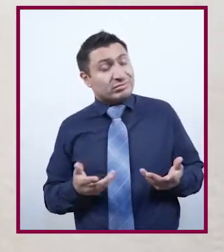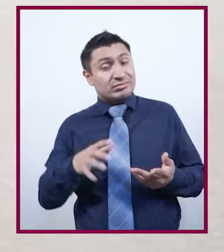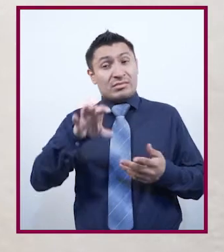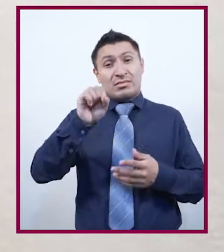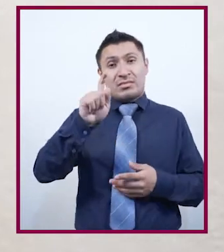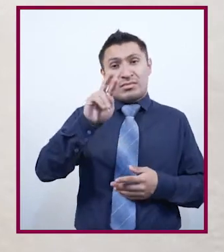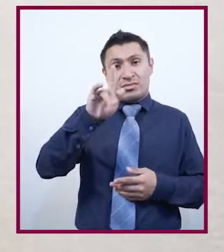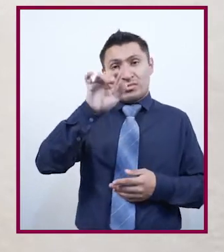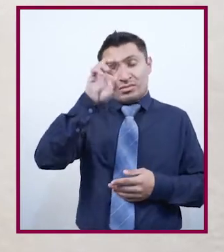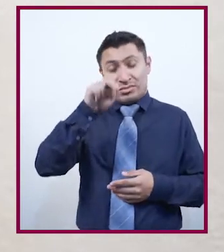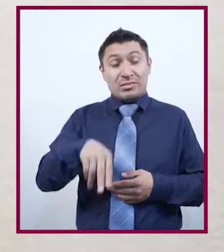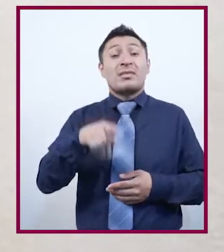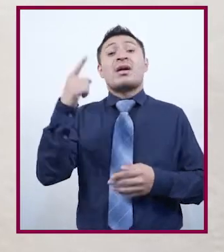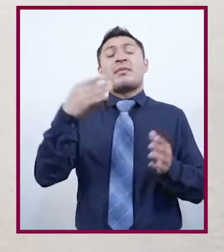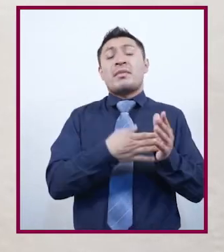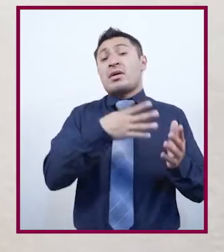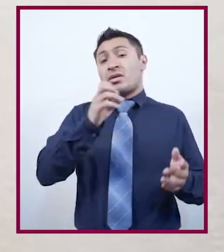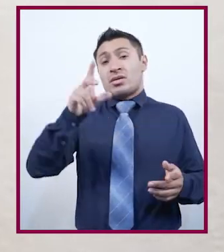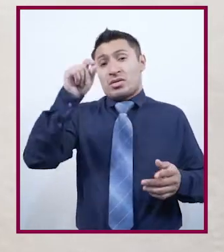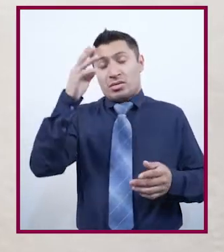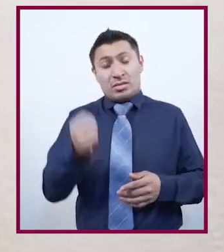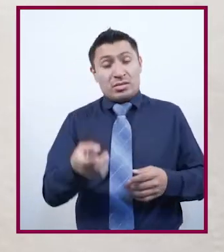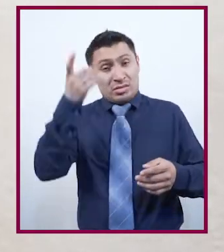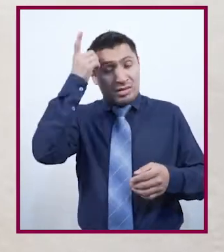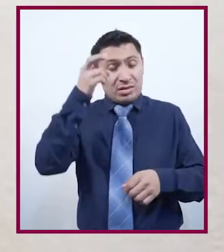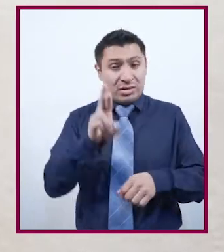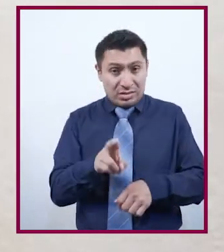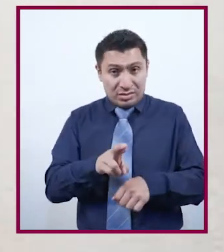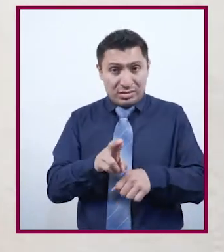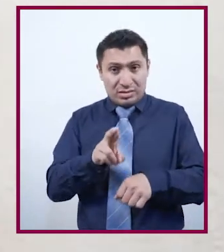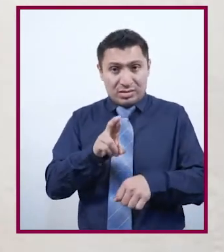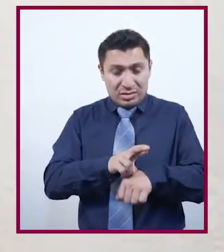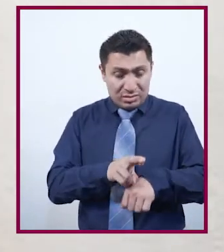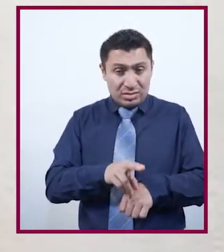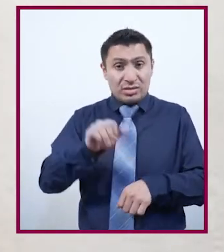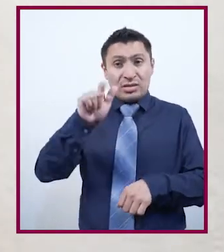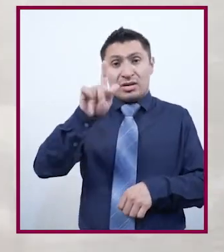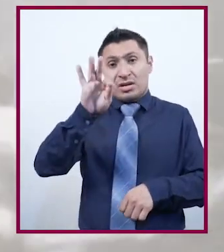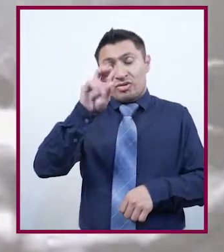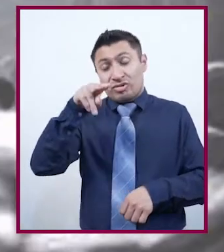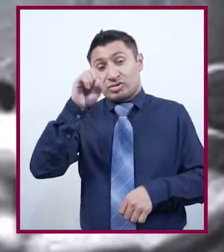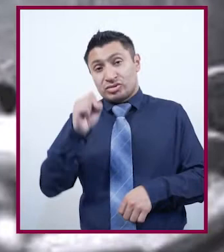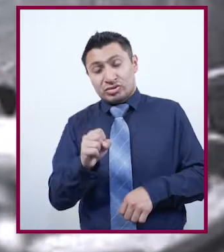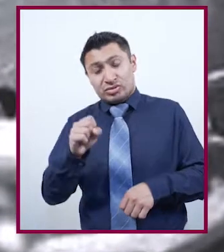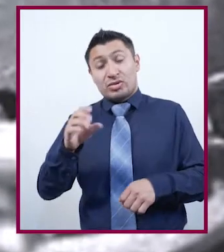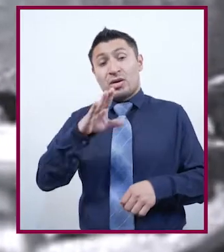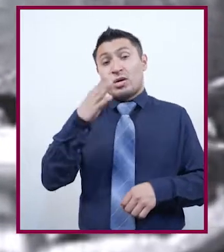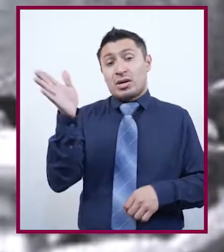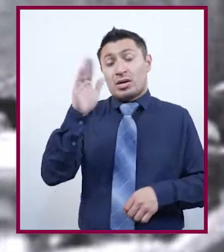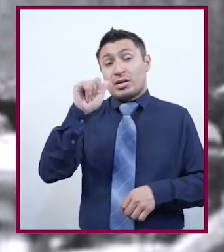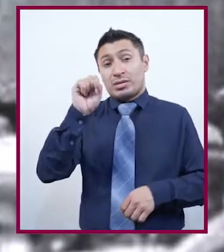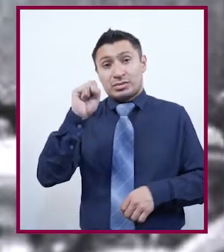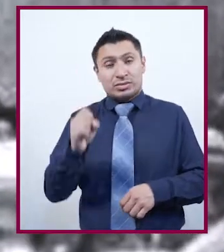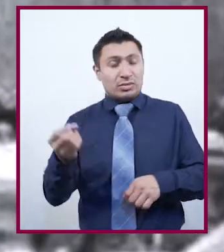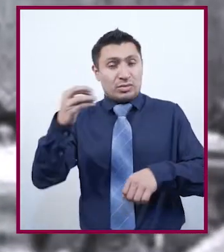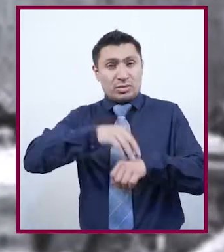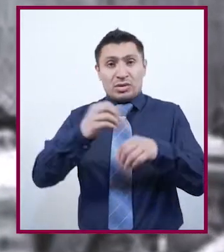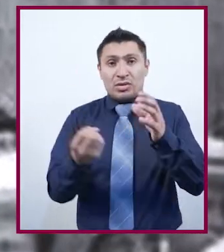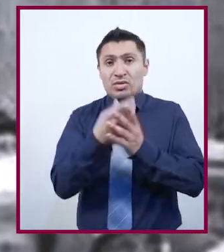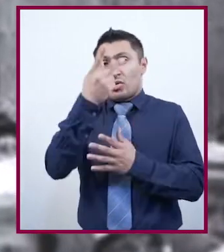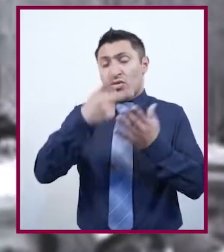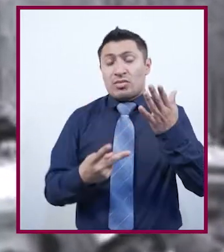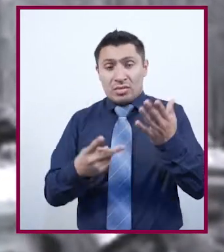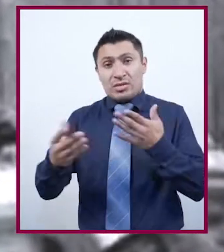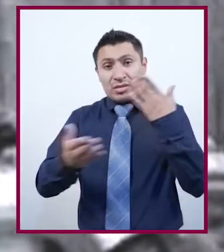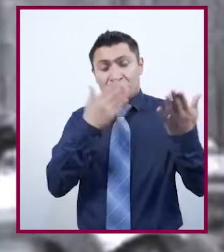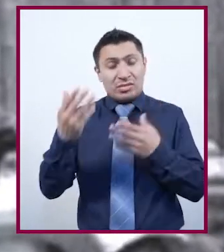En 1929, el director de la Escuela Nacional Preparatoria, Alfonso Caso, impuso un nuevo plan de estudios sin